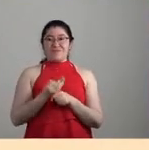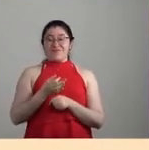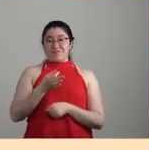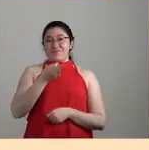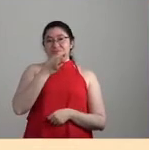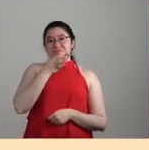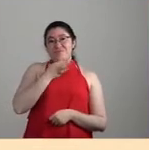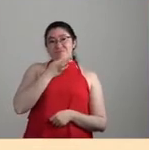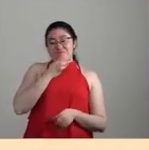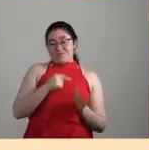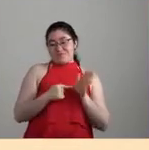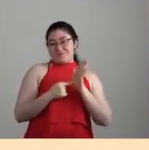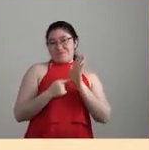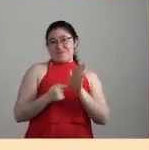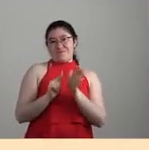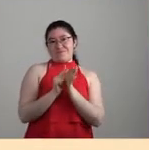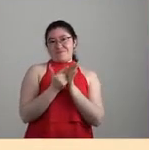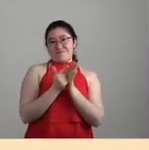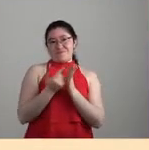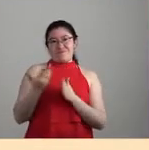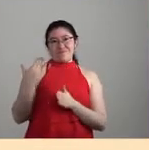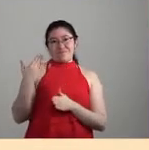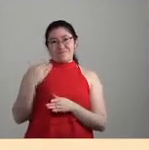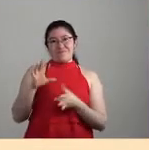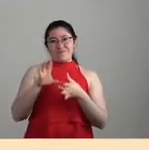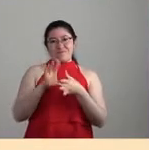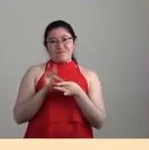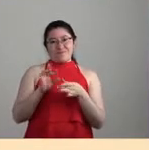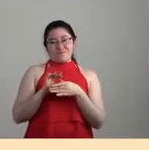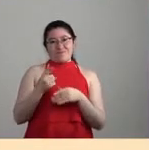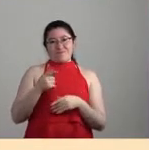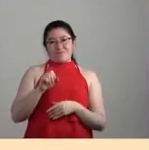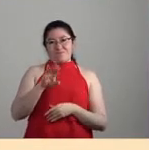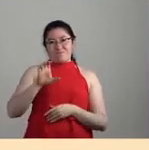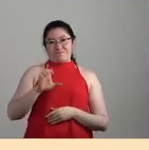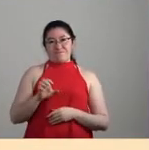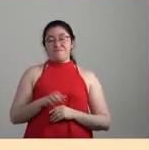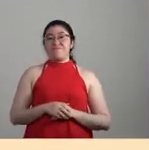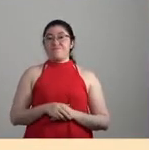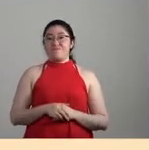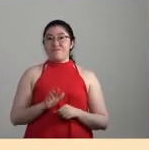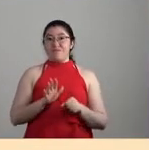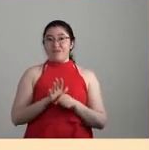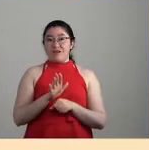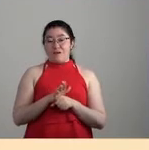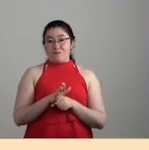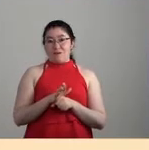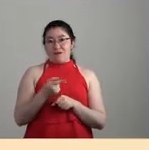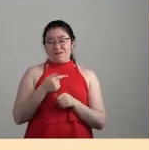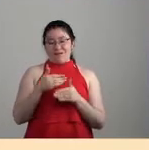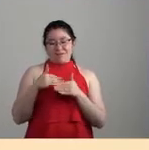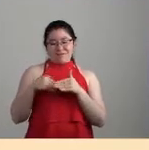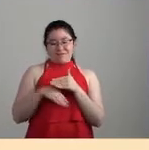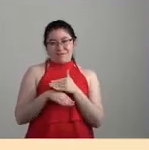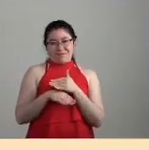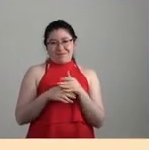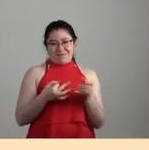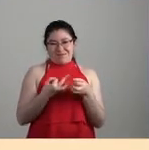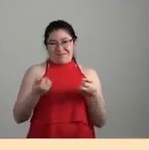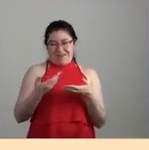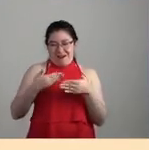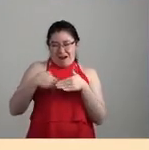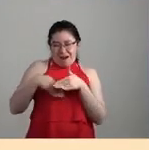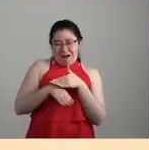presentando este libro que ya comentaba ahora Gise. Este una de las novedades de Bajo Tierra Ediciones y estamos muy